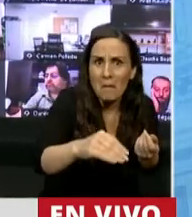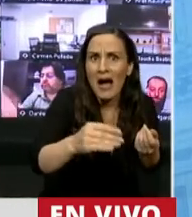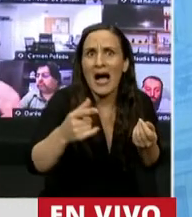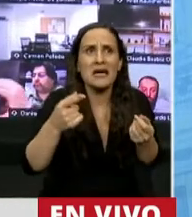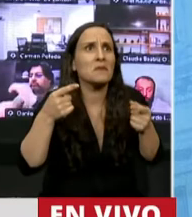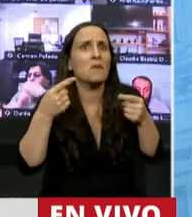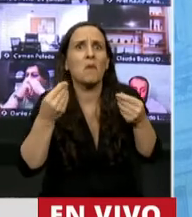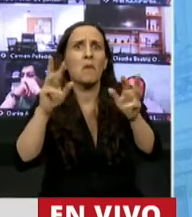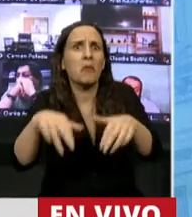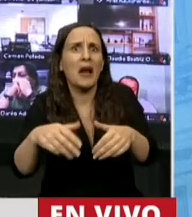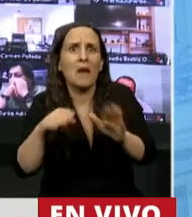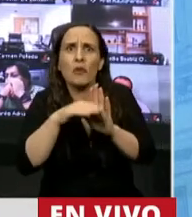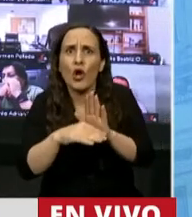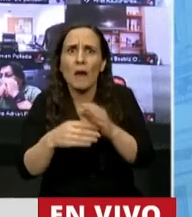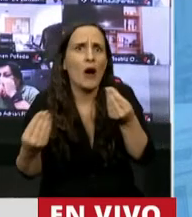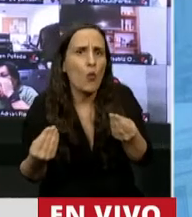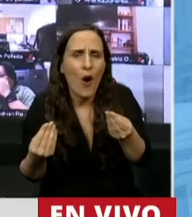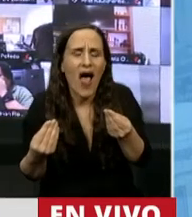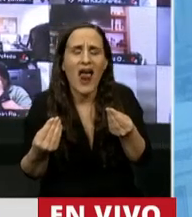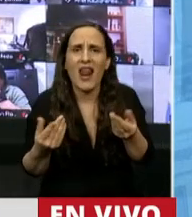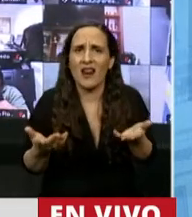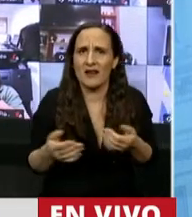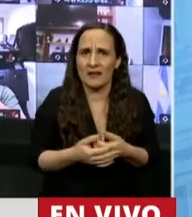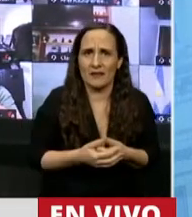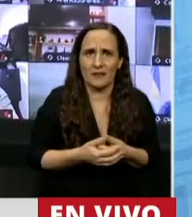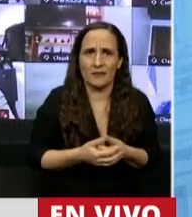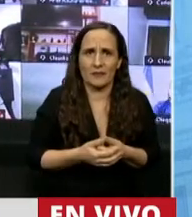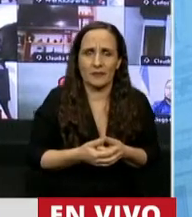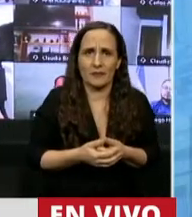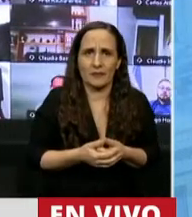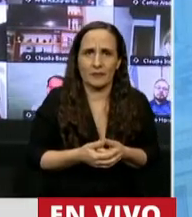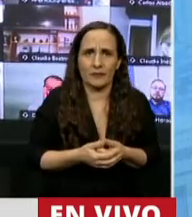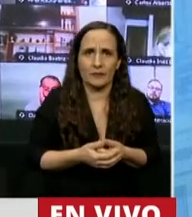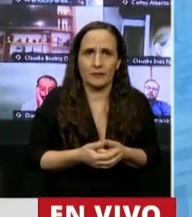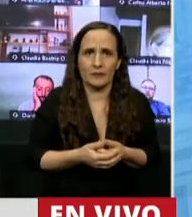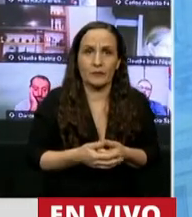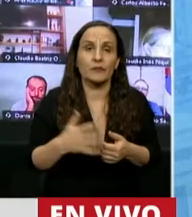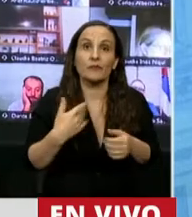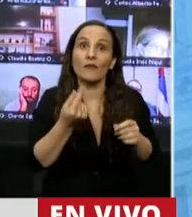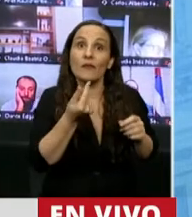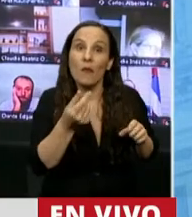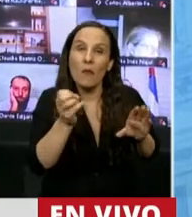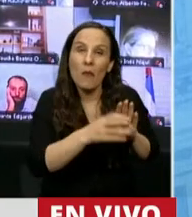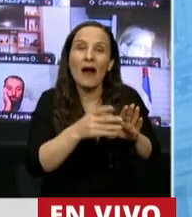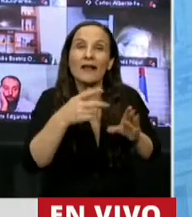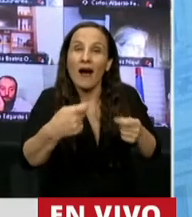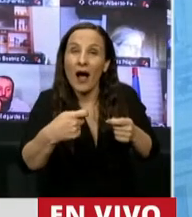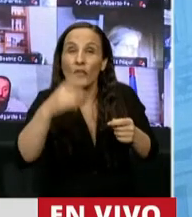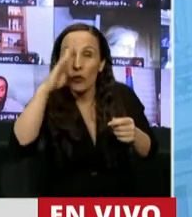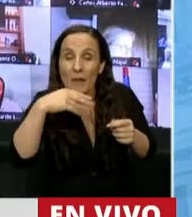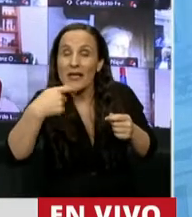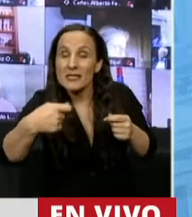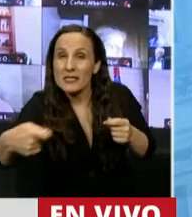a qué programas fueron destinados, los montos preventivados y devengados mes a mes en el